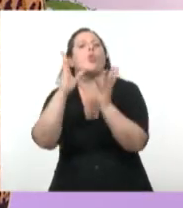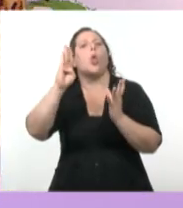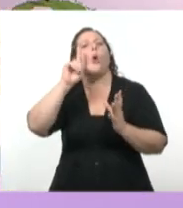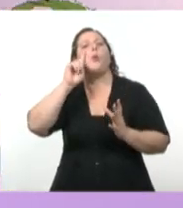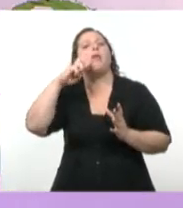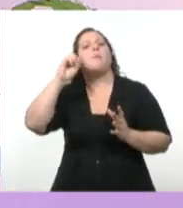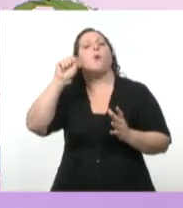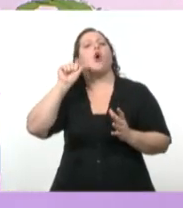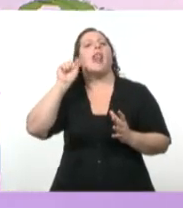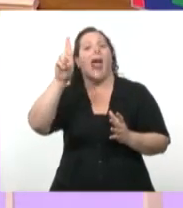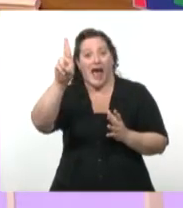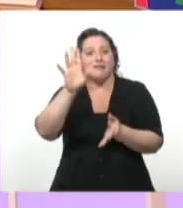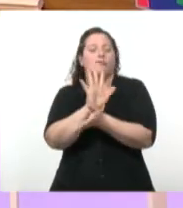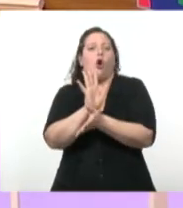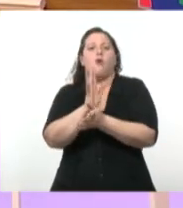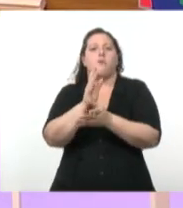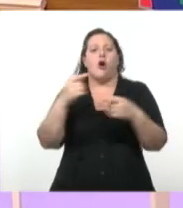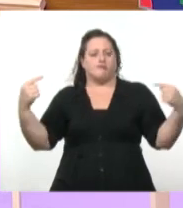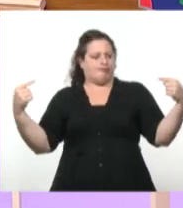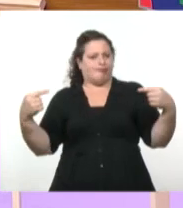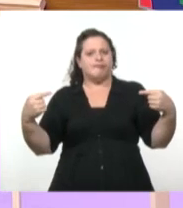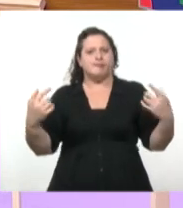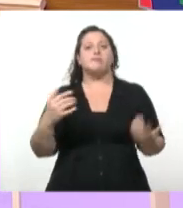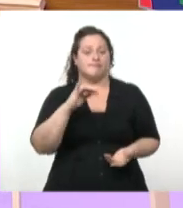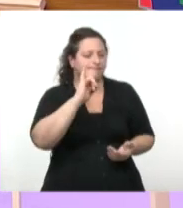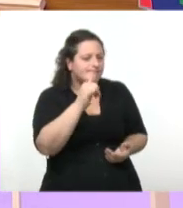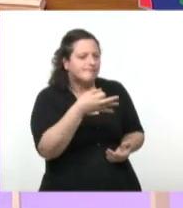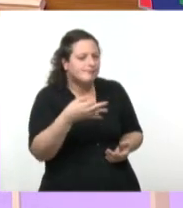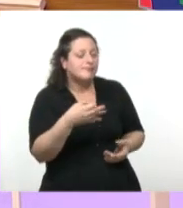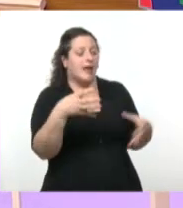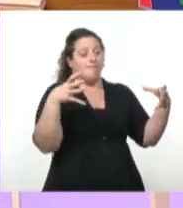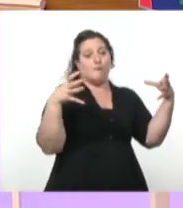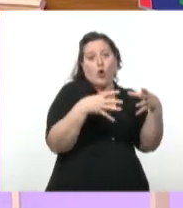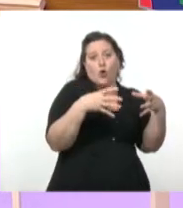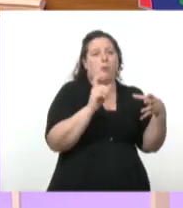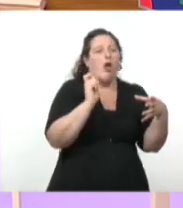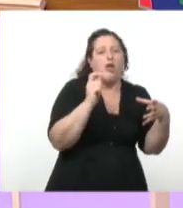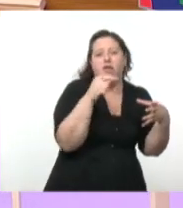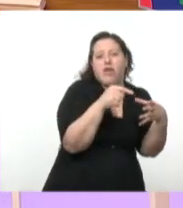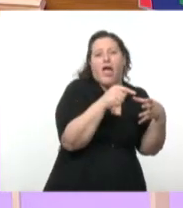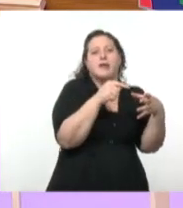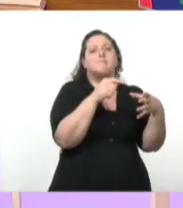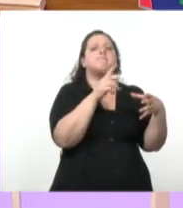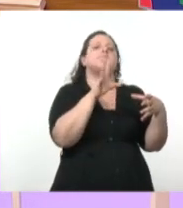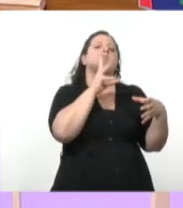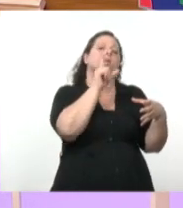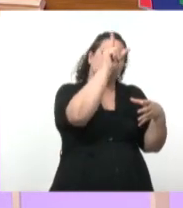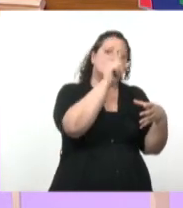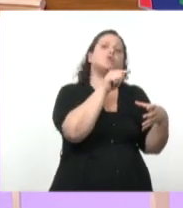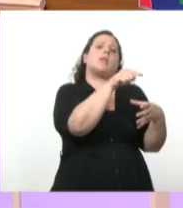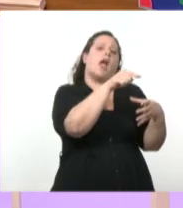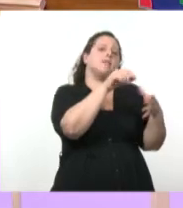Repúblicas Socialistas Soviéticas y por otro lado Estados Unidos que van a ser las